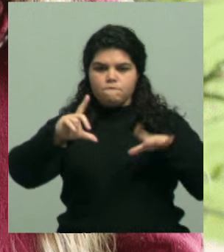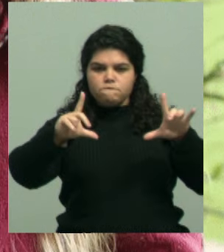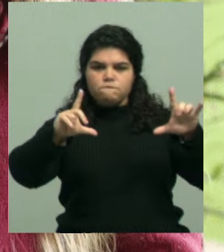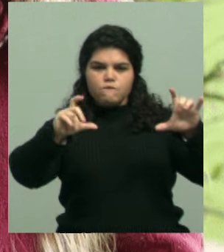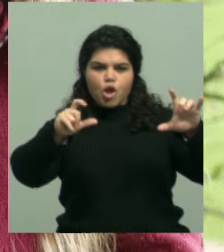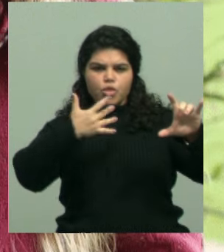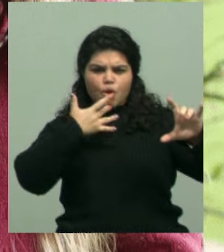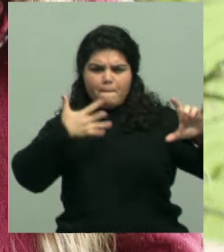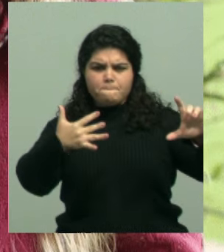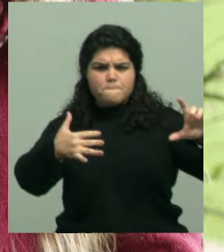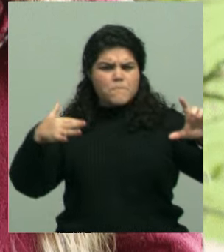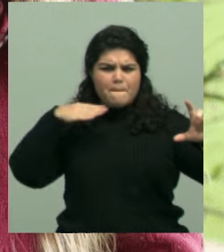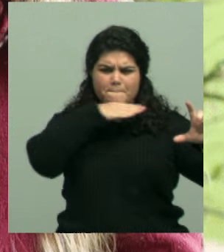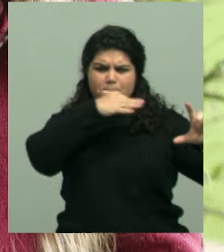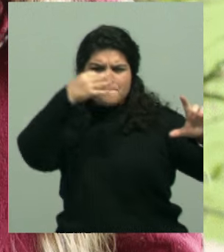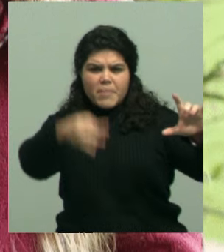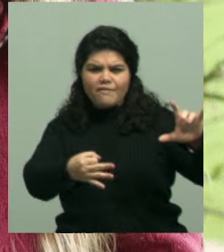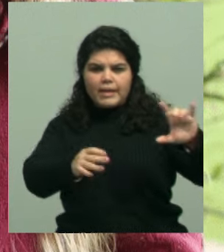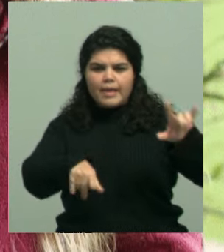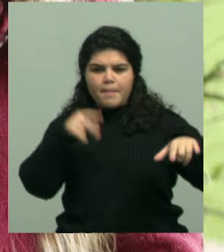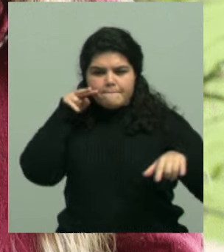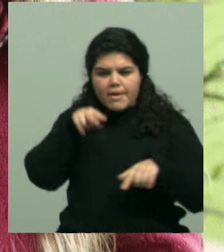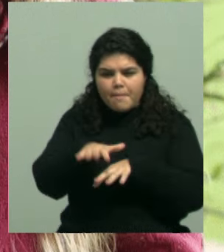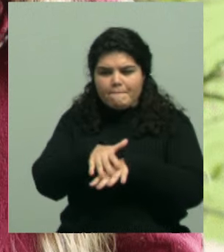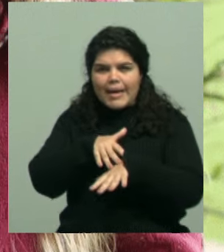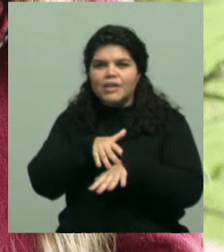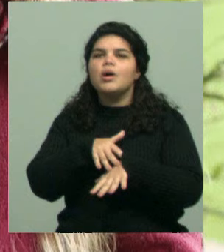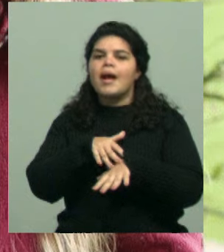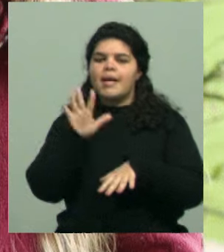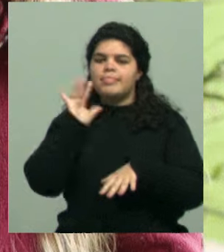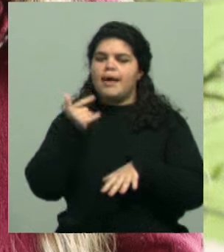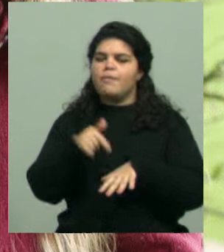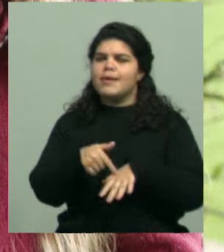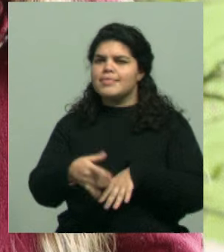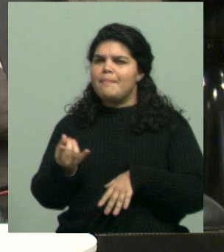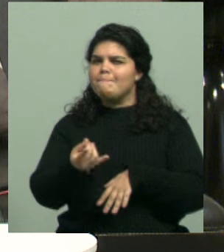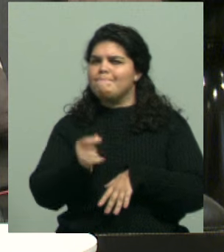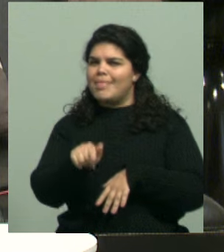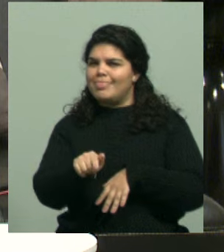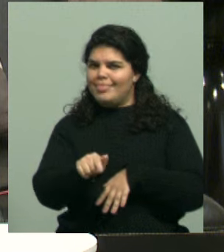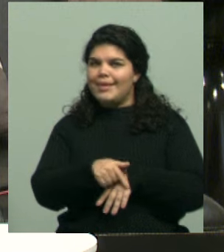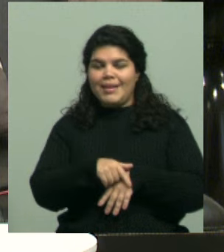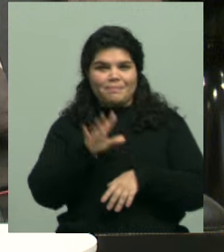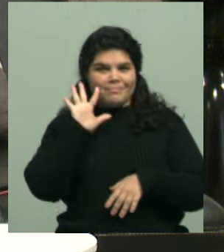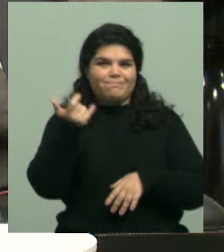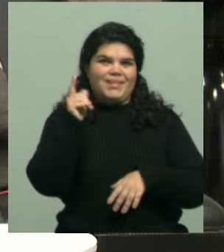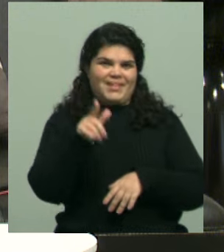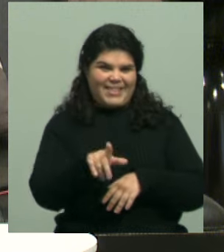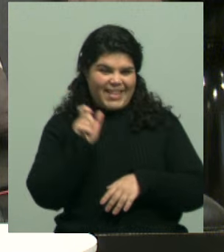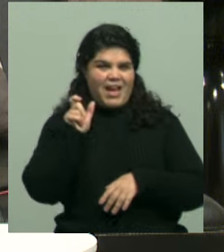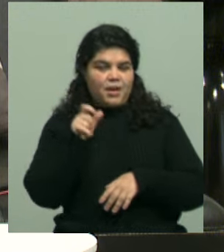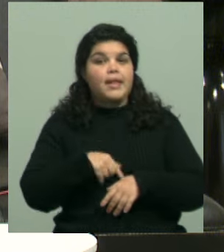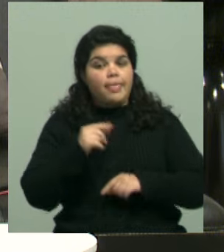se ven seis dedos, se ven cosas demás. Ahí hay alguna deformación que hace que te des cuenta. Pero están aprendiendo también las